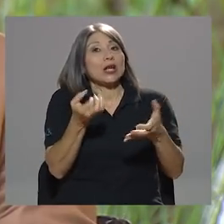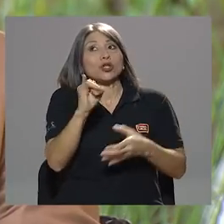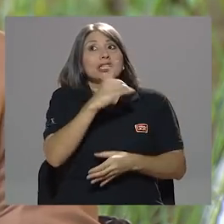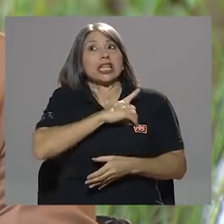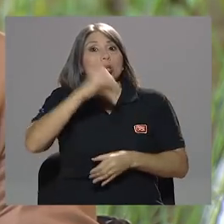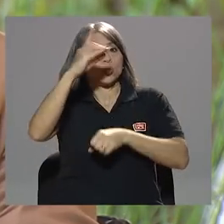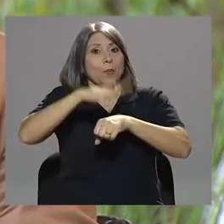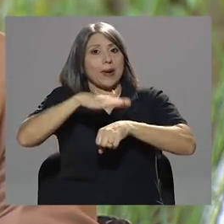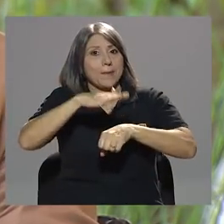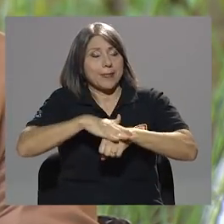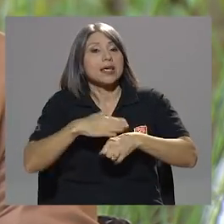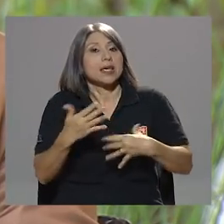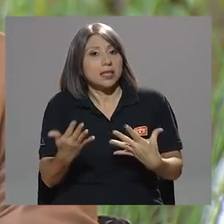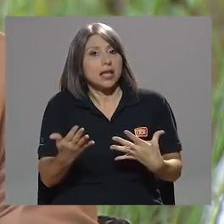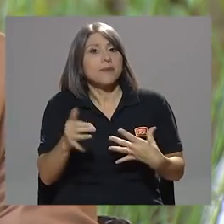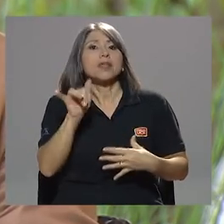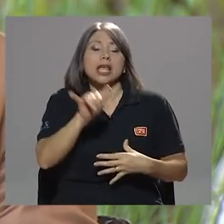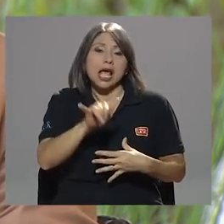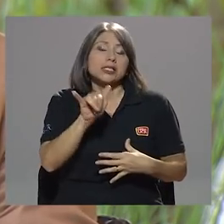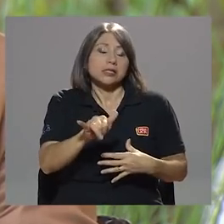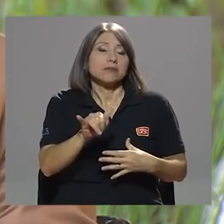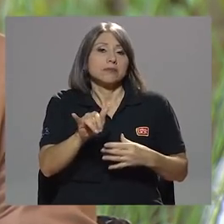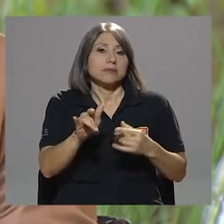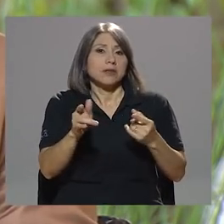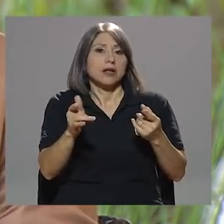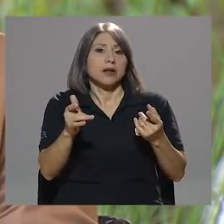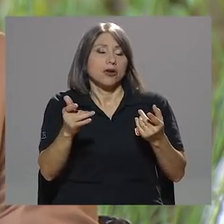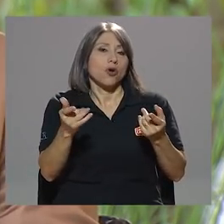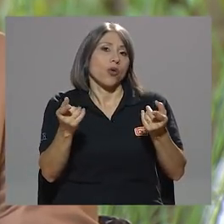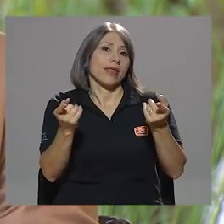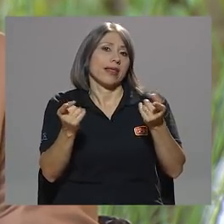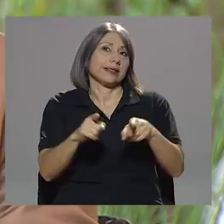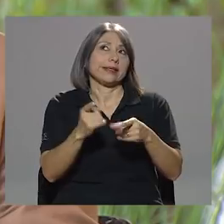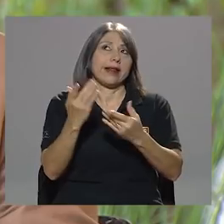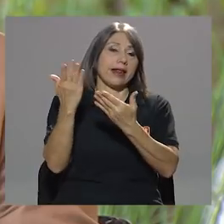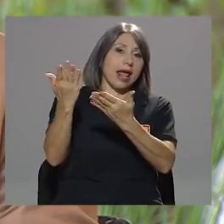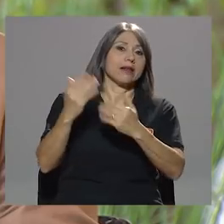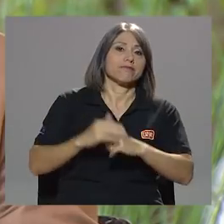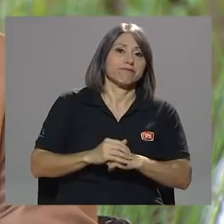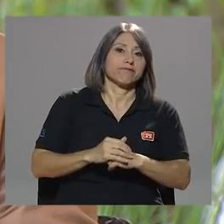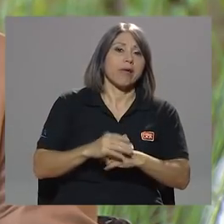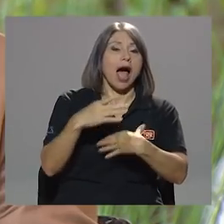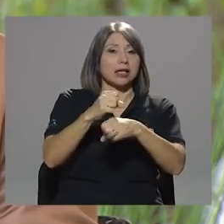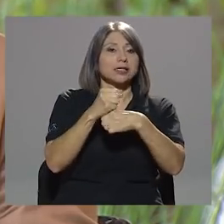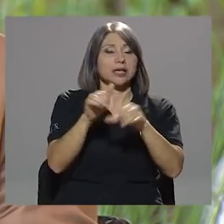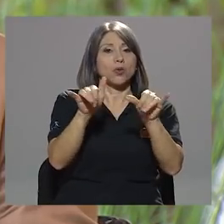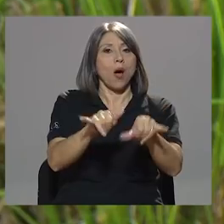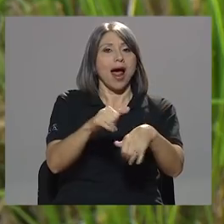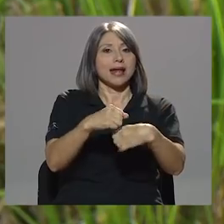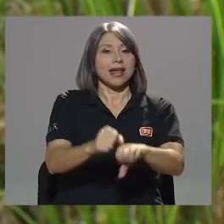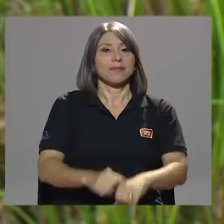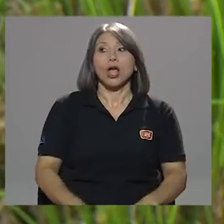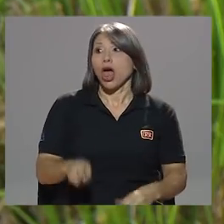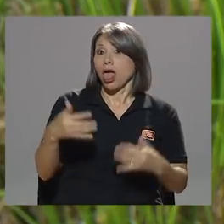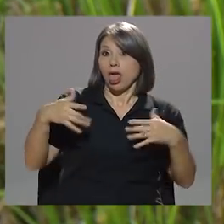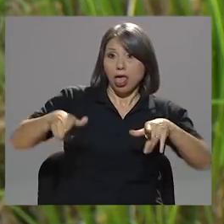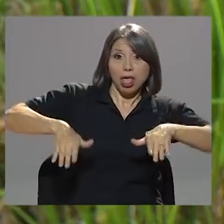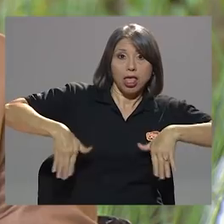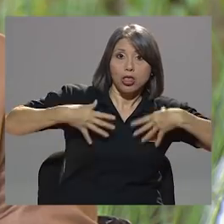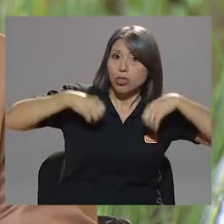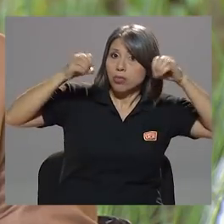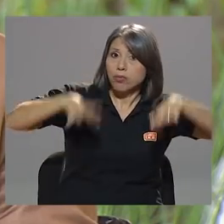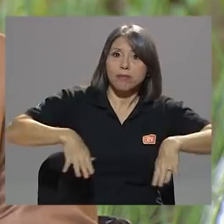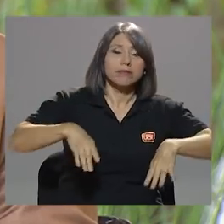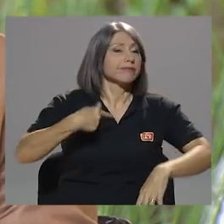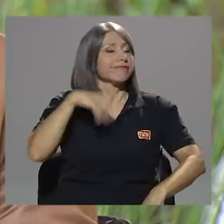si Dios lo permite, y así lo destinaría él. Y así lo haría. ¿Me va a tirar ahora a toallas, don Juan Carlos?